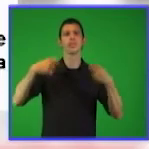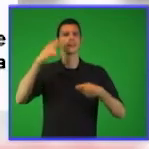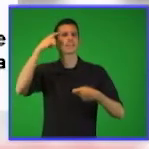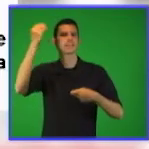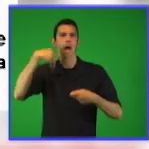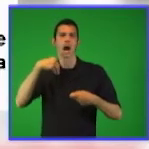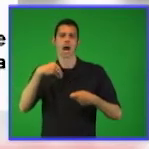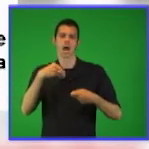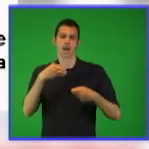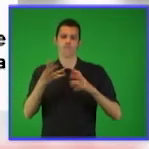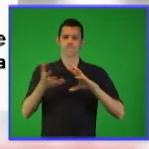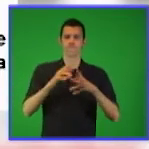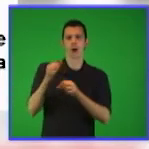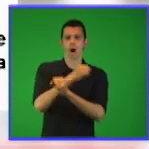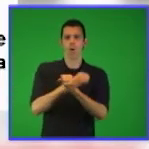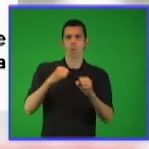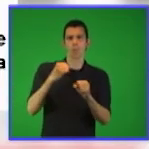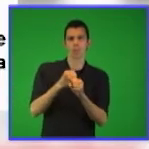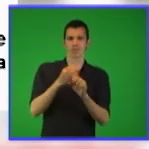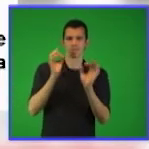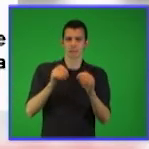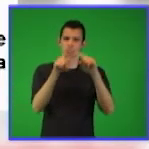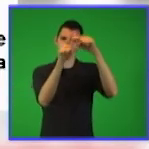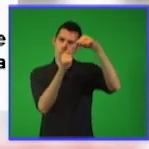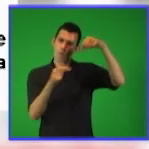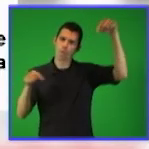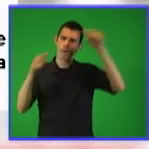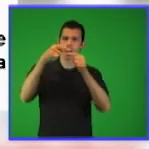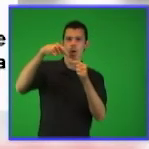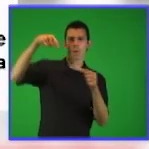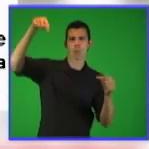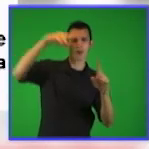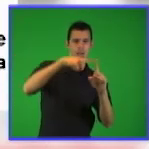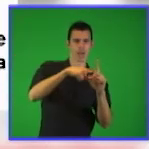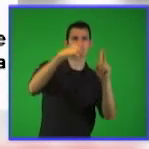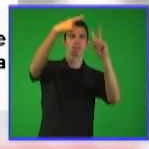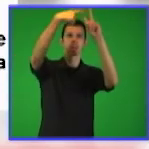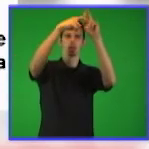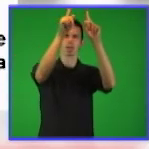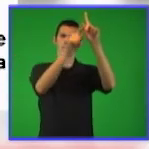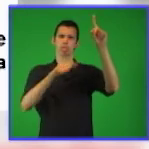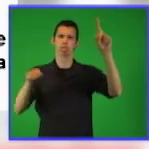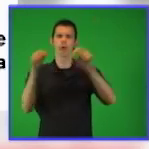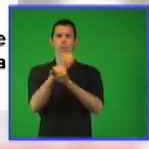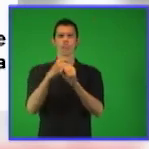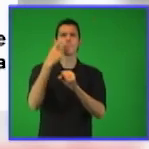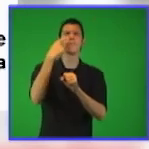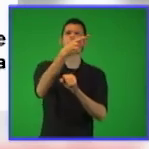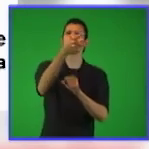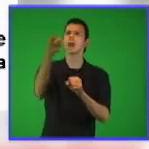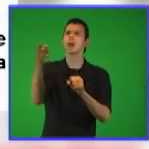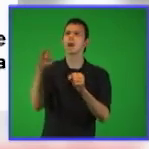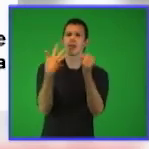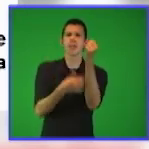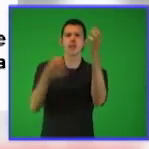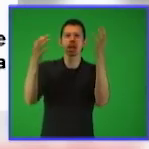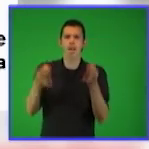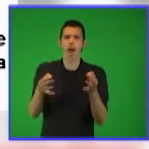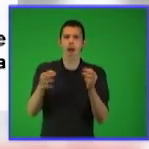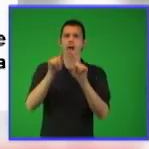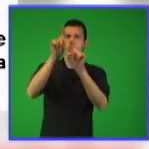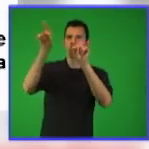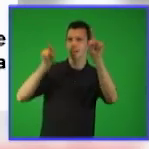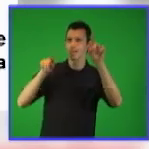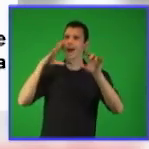propiedades, identifiquen aplicaciones de las curvas de segundo grado en